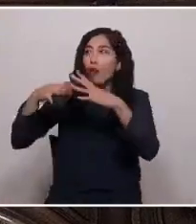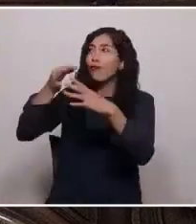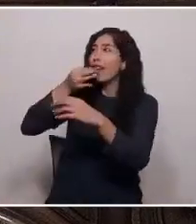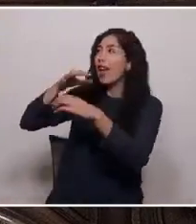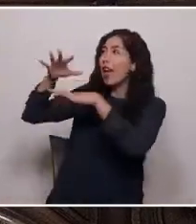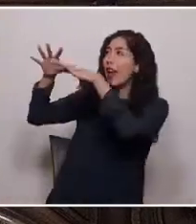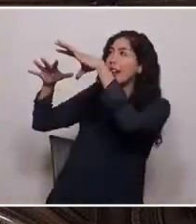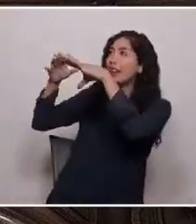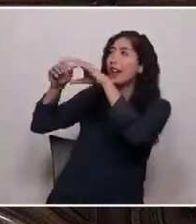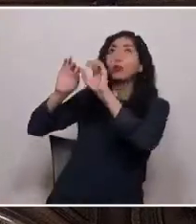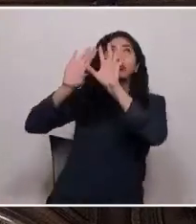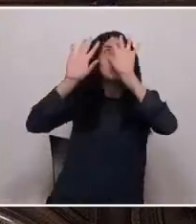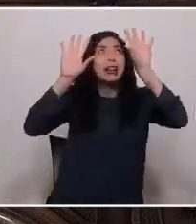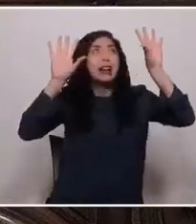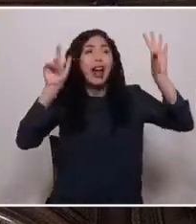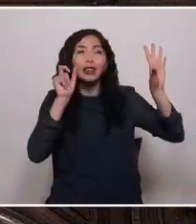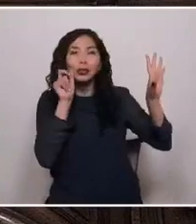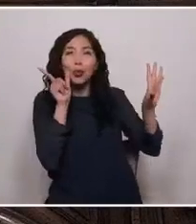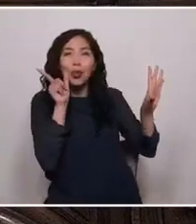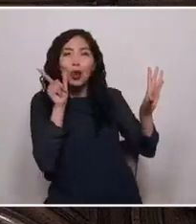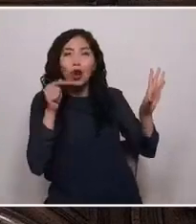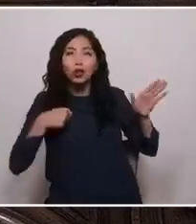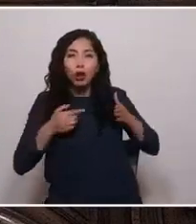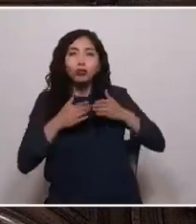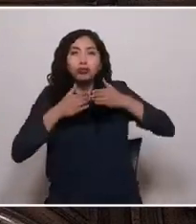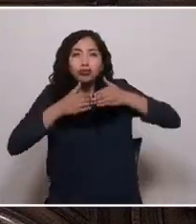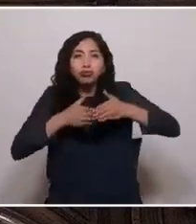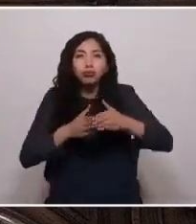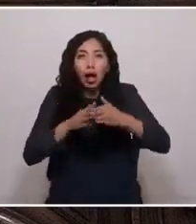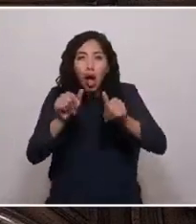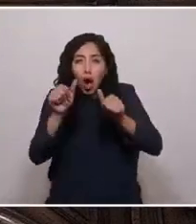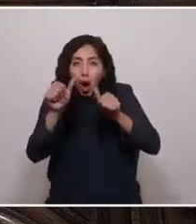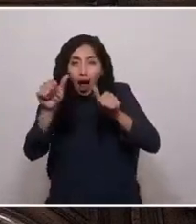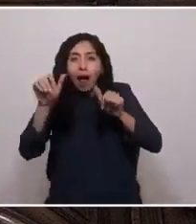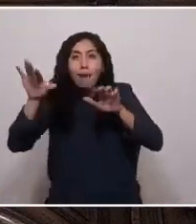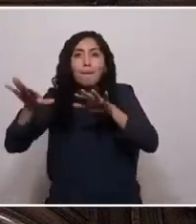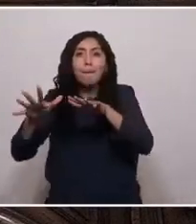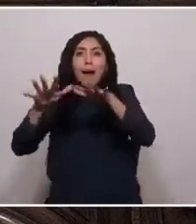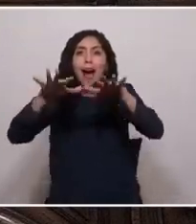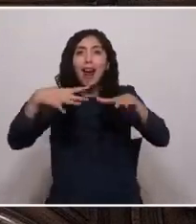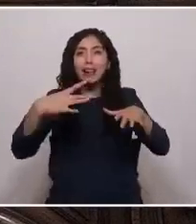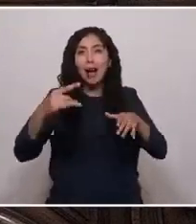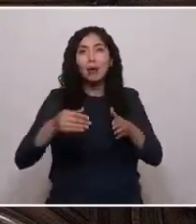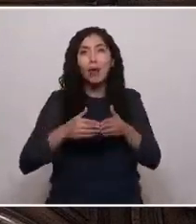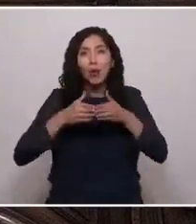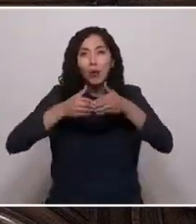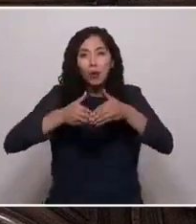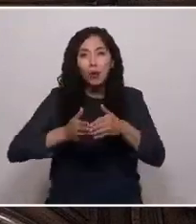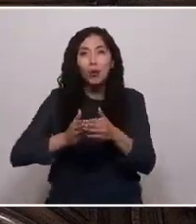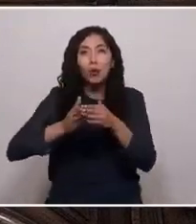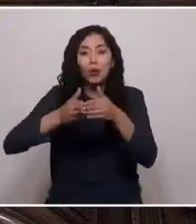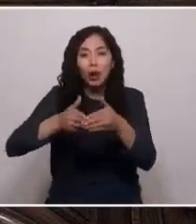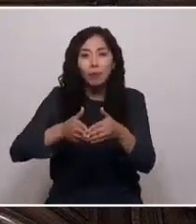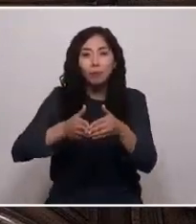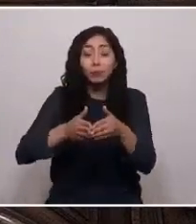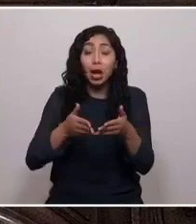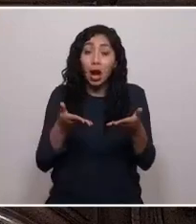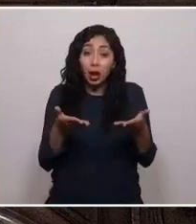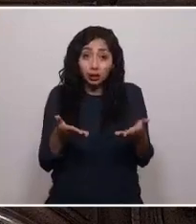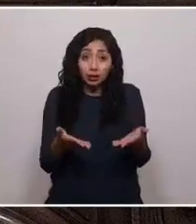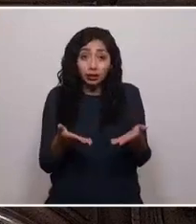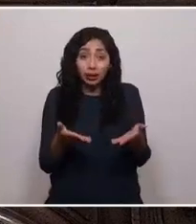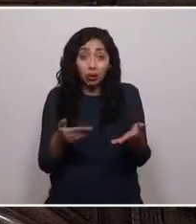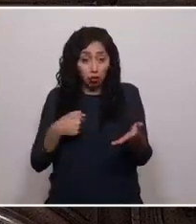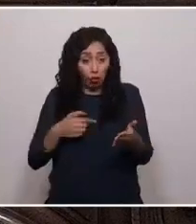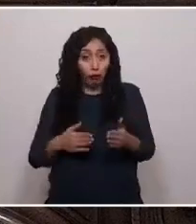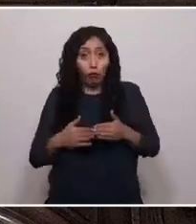azul dormido, voy hacia el mar que me llama, como cantan nuestros chuenque y nilo. Y así, en